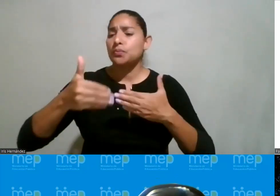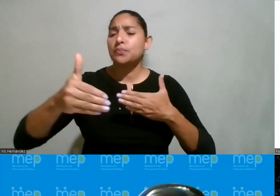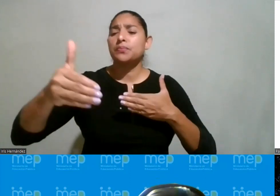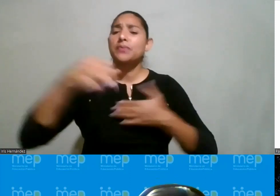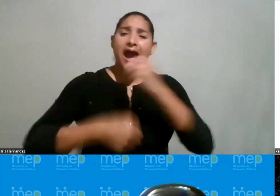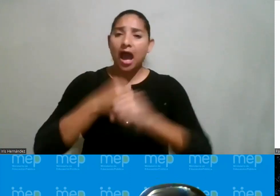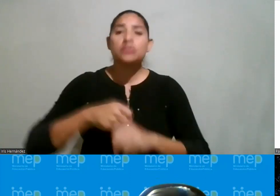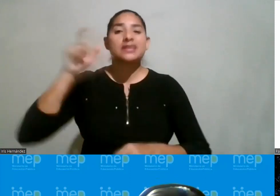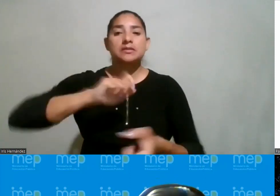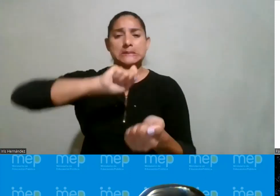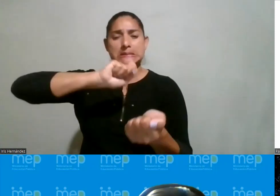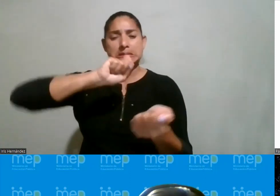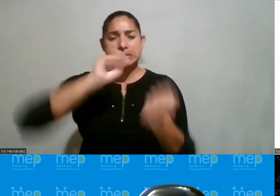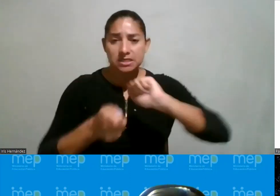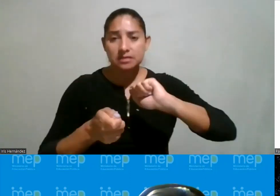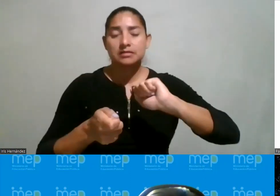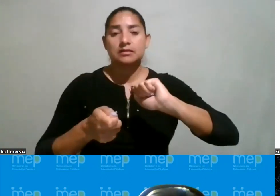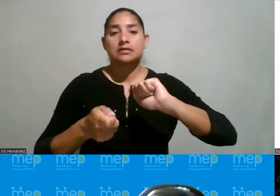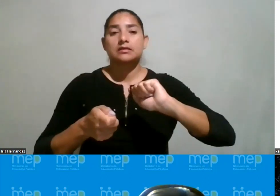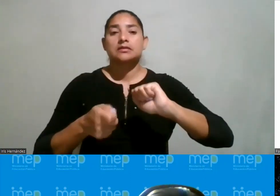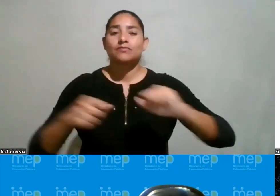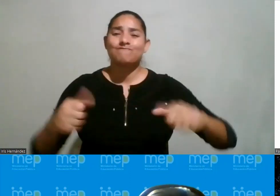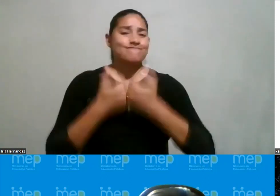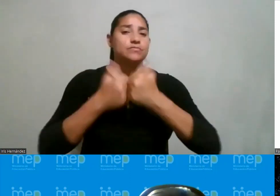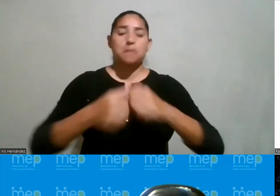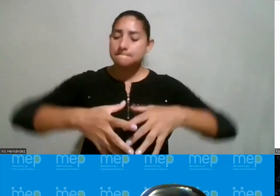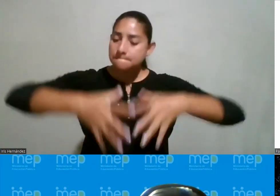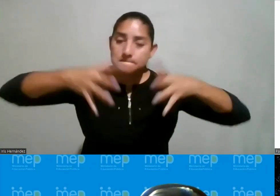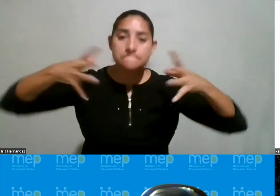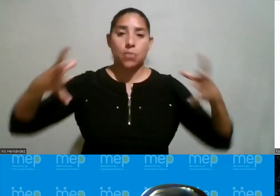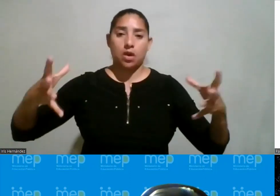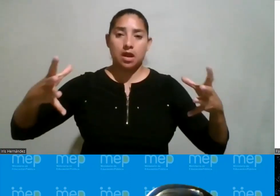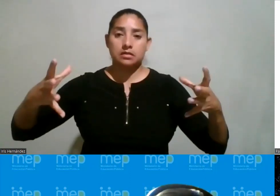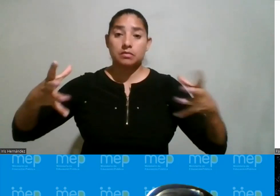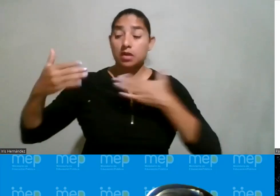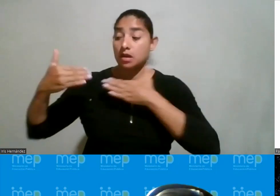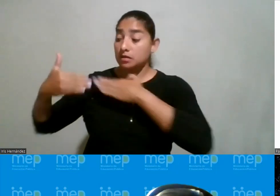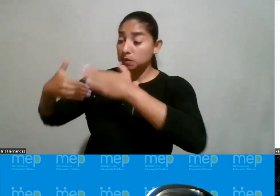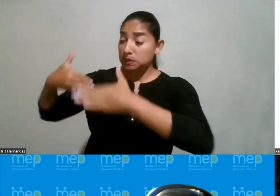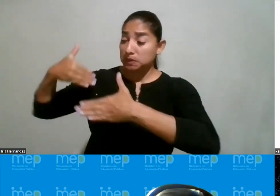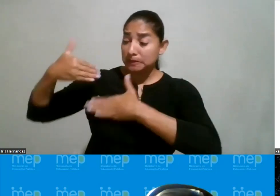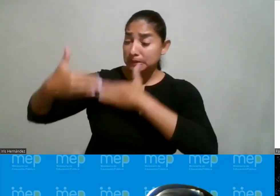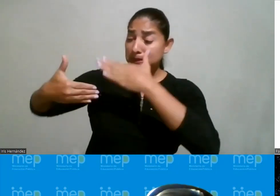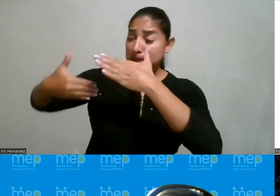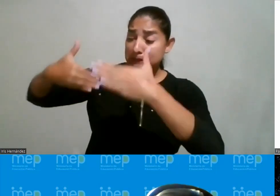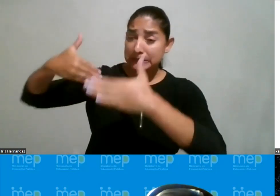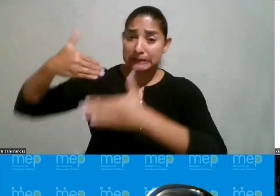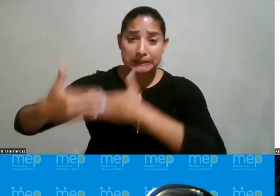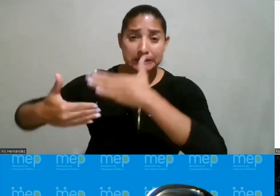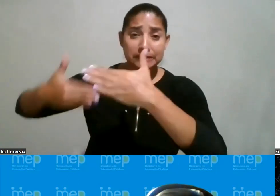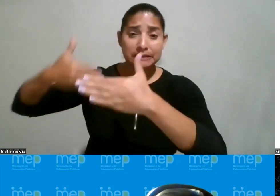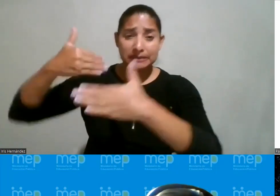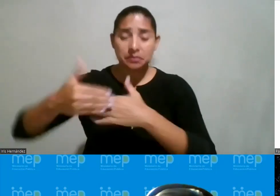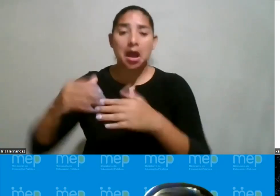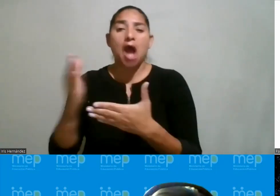y que ahora necesitamos cambiar entonces estamos en un reto muy grande porque algo que se ha venido pasando de generación en generación con algunas